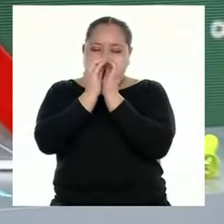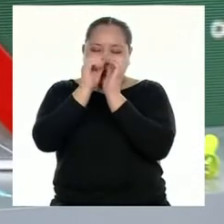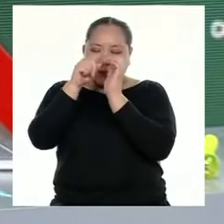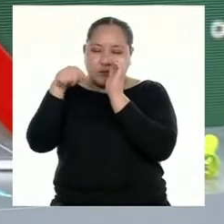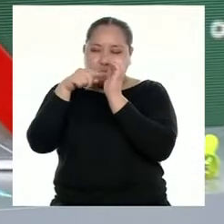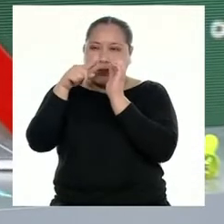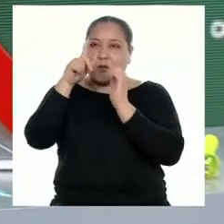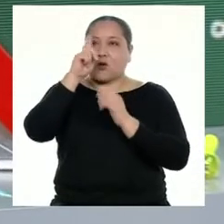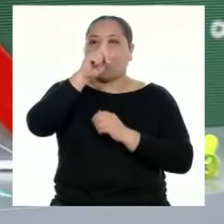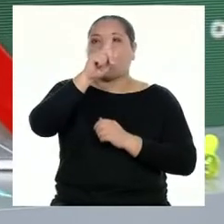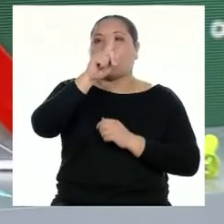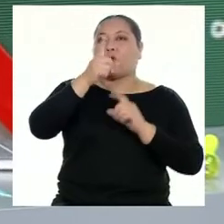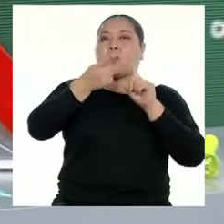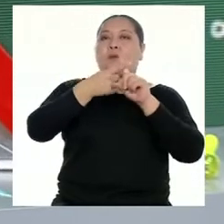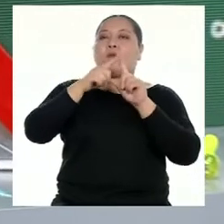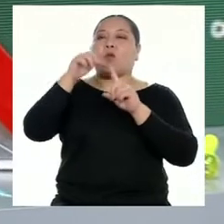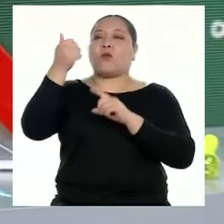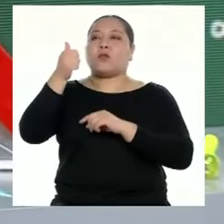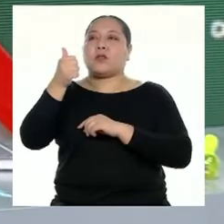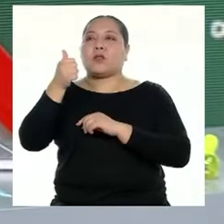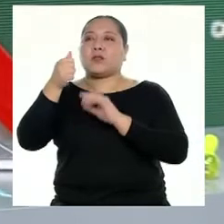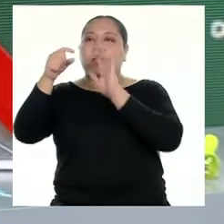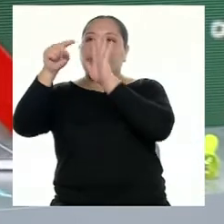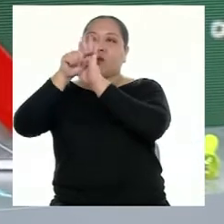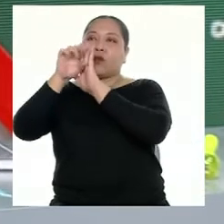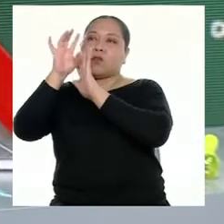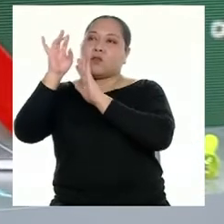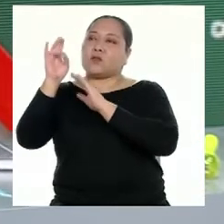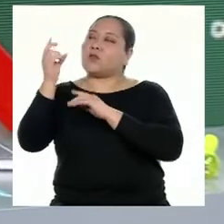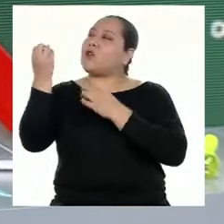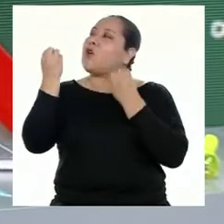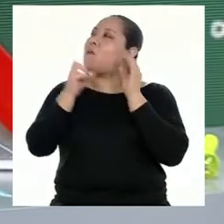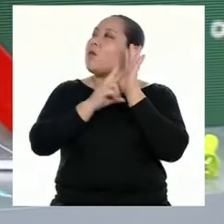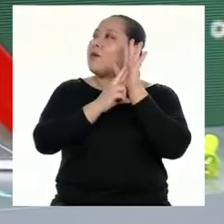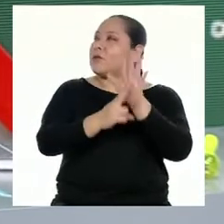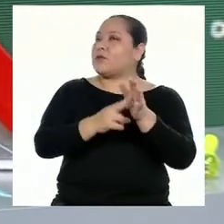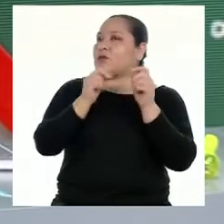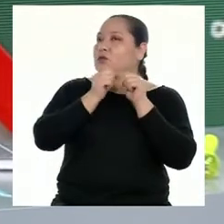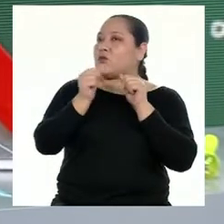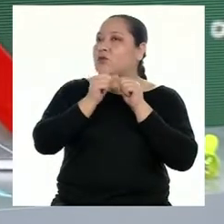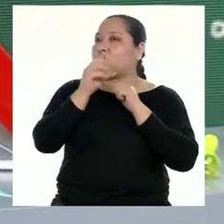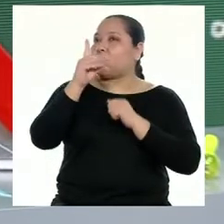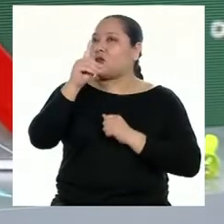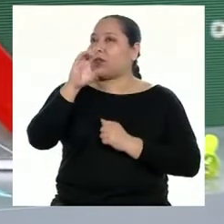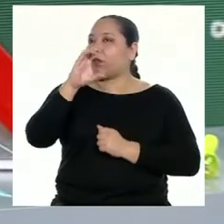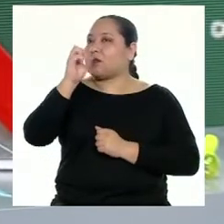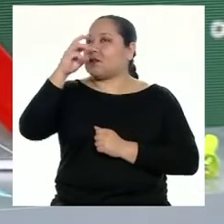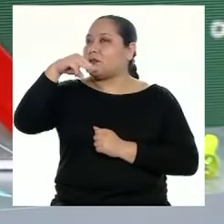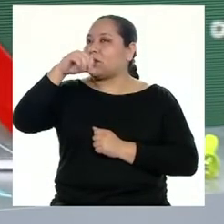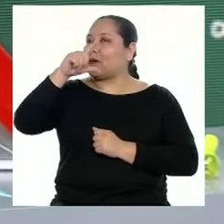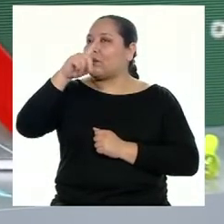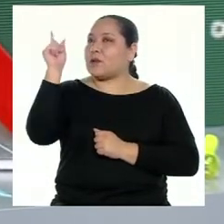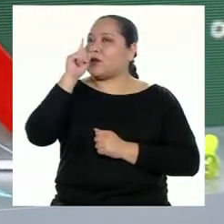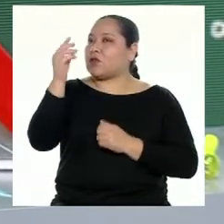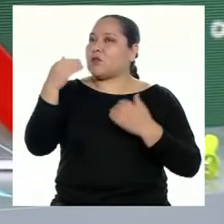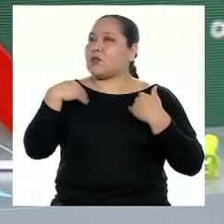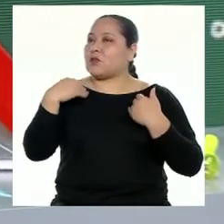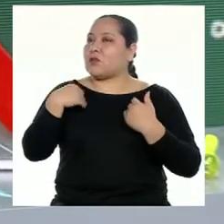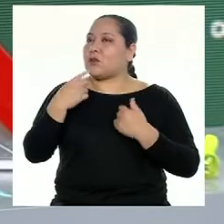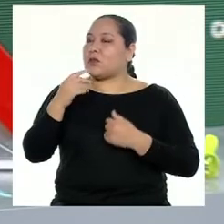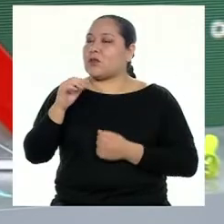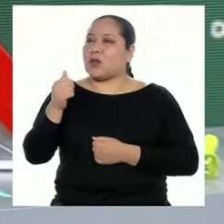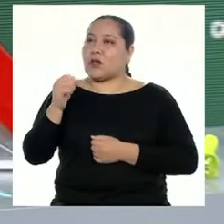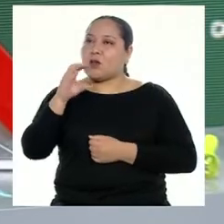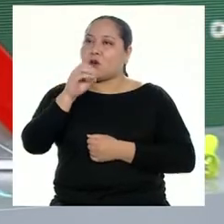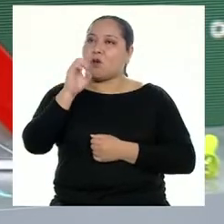de 1 por 10 a la menos 7 metros. ¿Cómo lo represento en número decimal si no tiene coeficiente entre